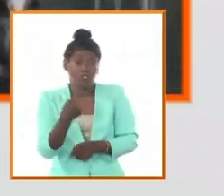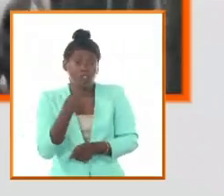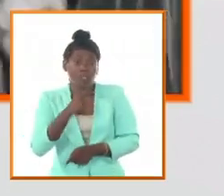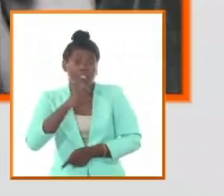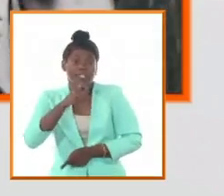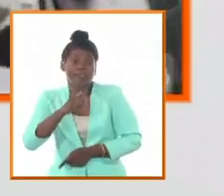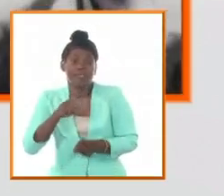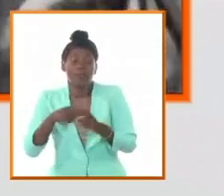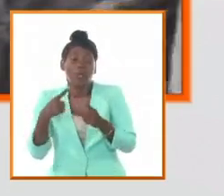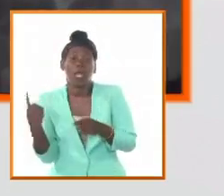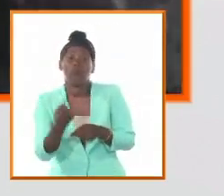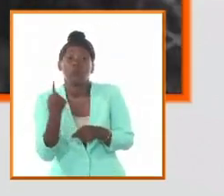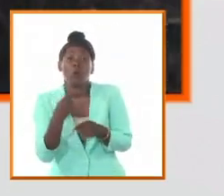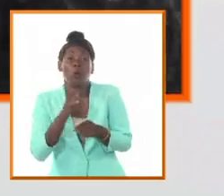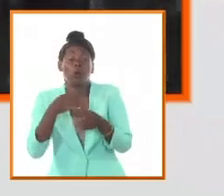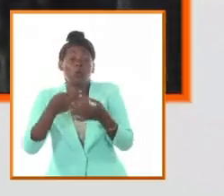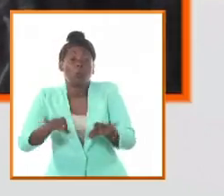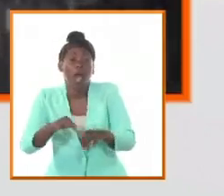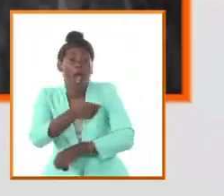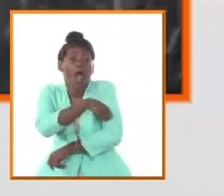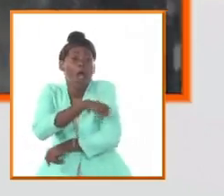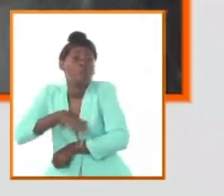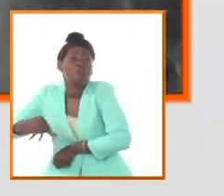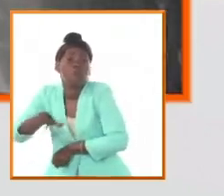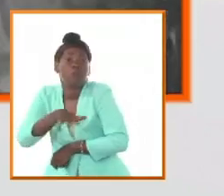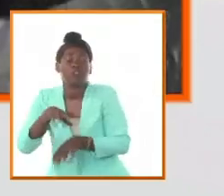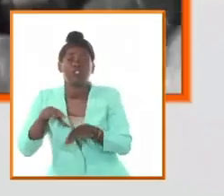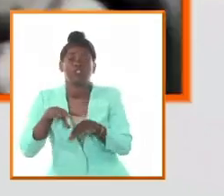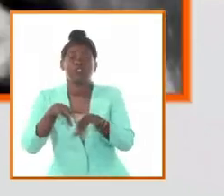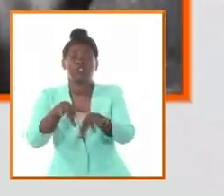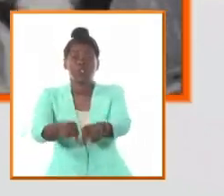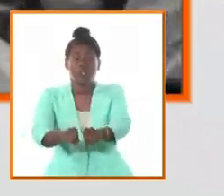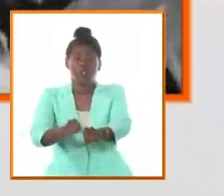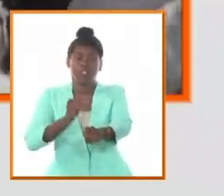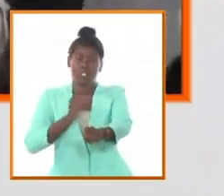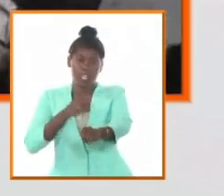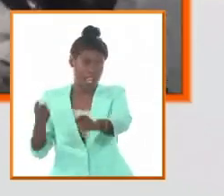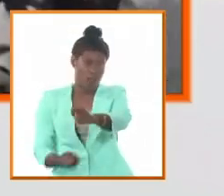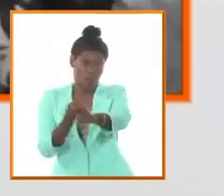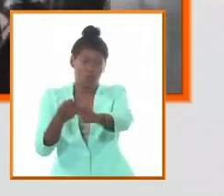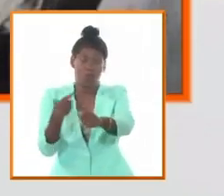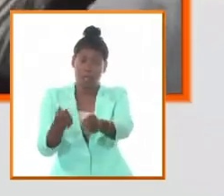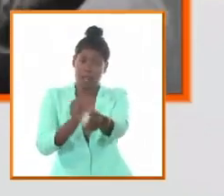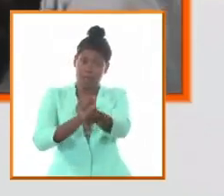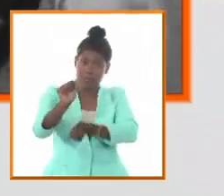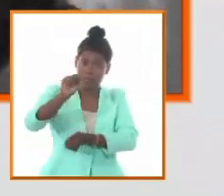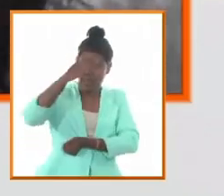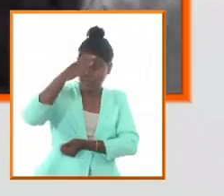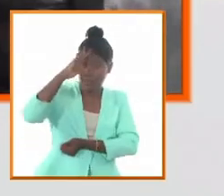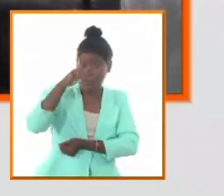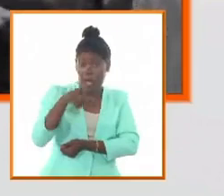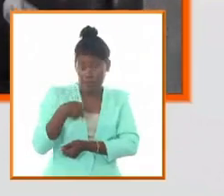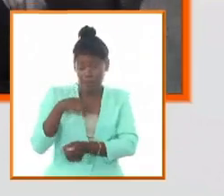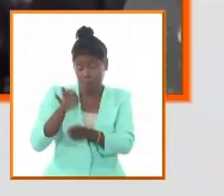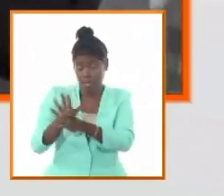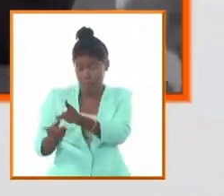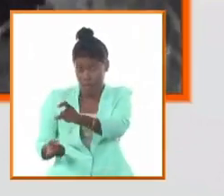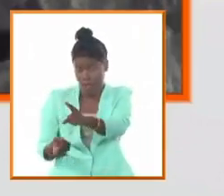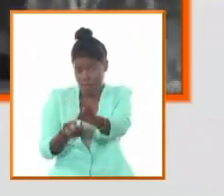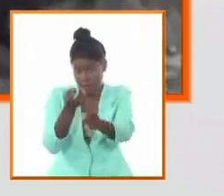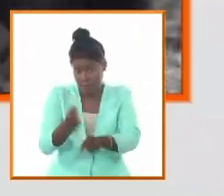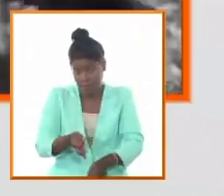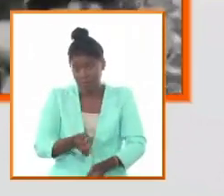del mundo del patriciado que alcanzó o demostró en combate una capacidad para la conducción de la guerra innegable